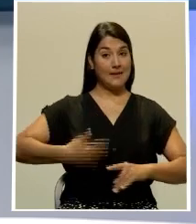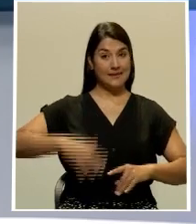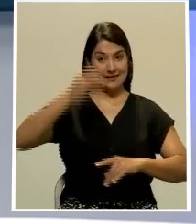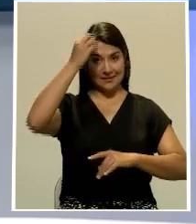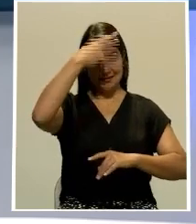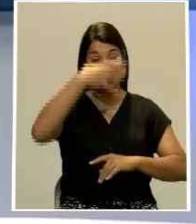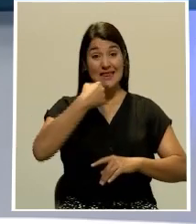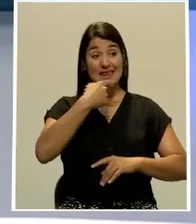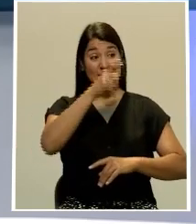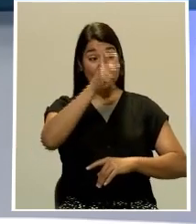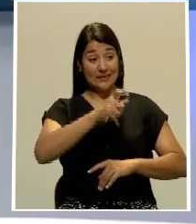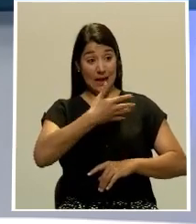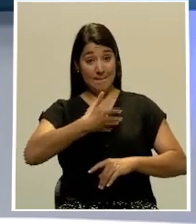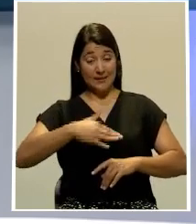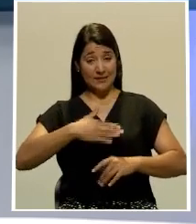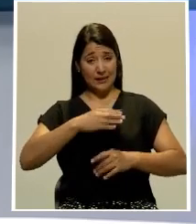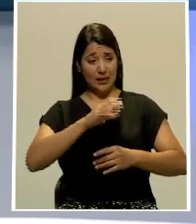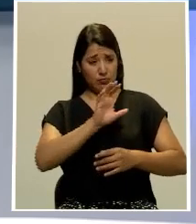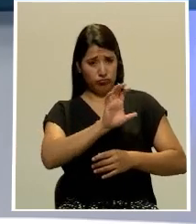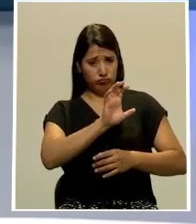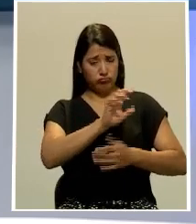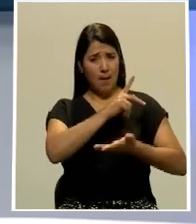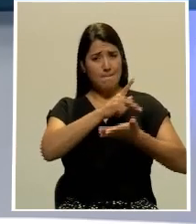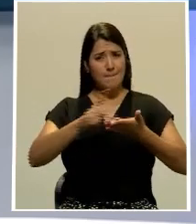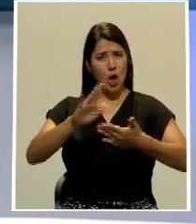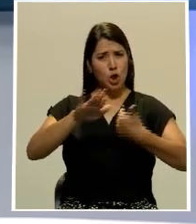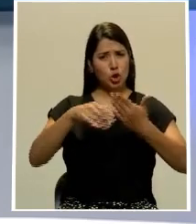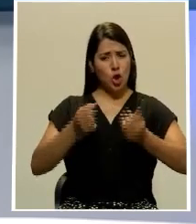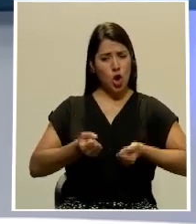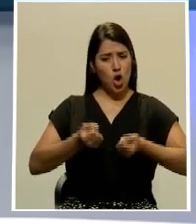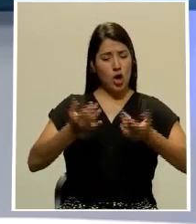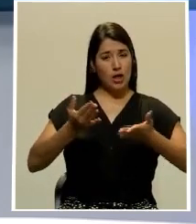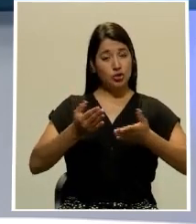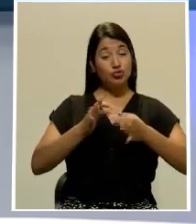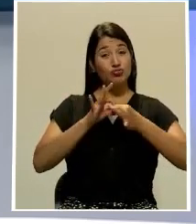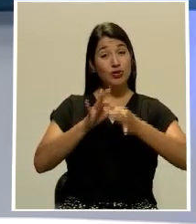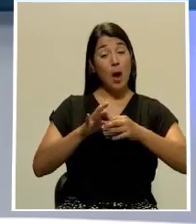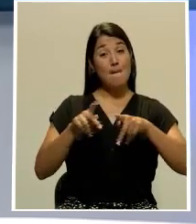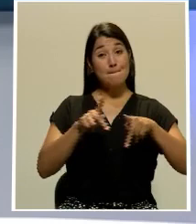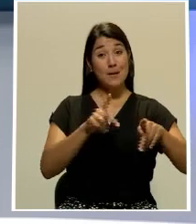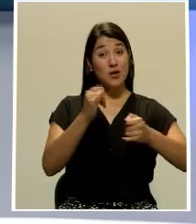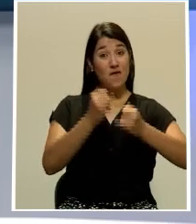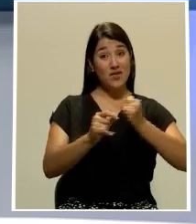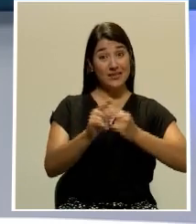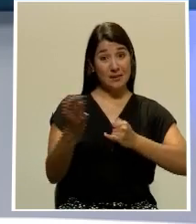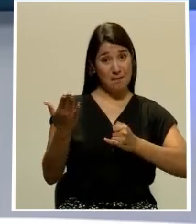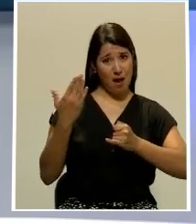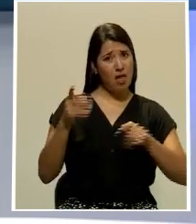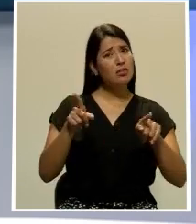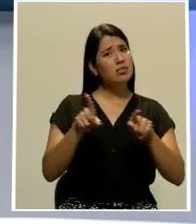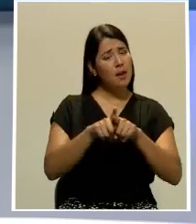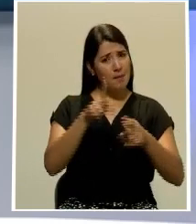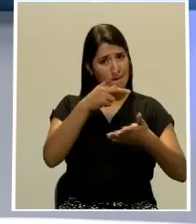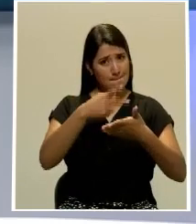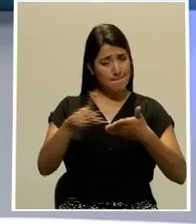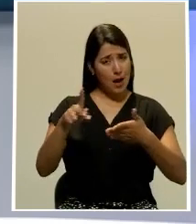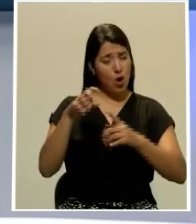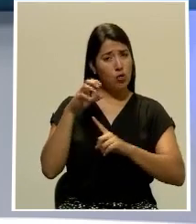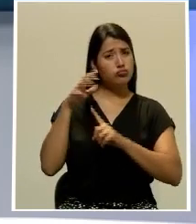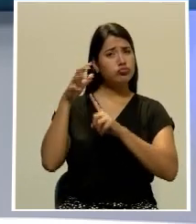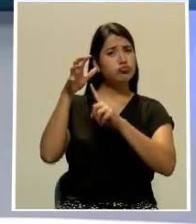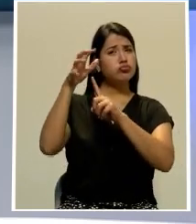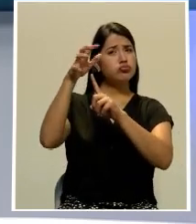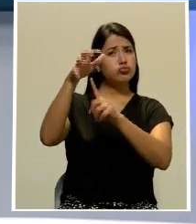los de su familia en el viaje que realizó el pasado fin de semana, incluyendo los costos operativos del vuelo